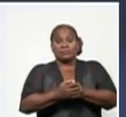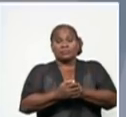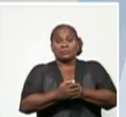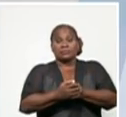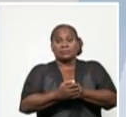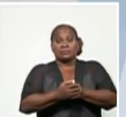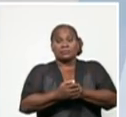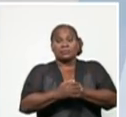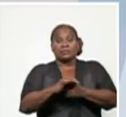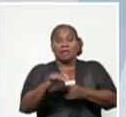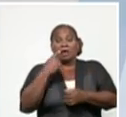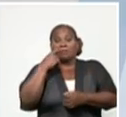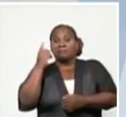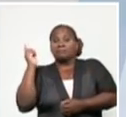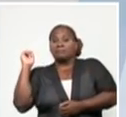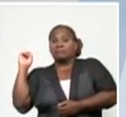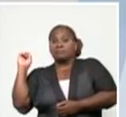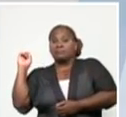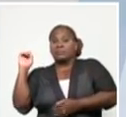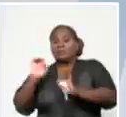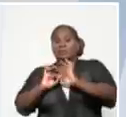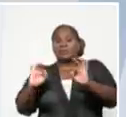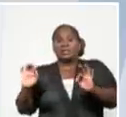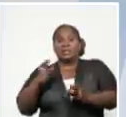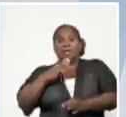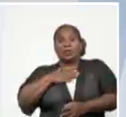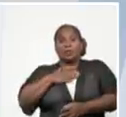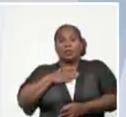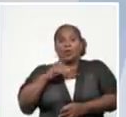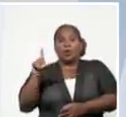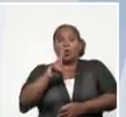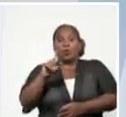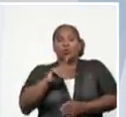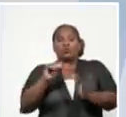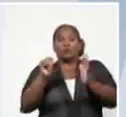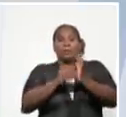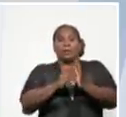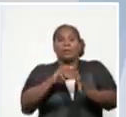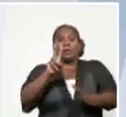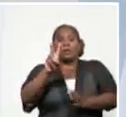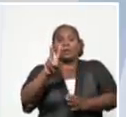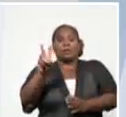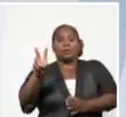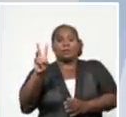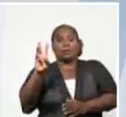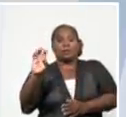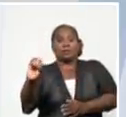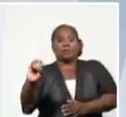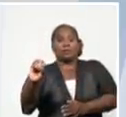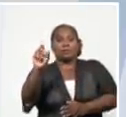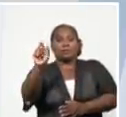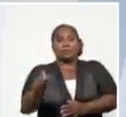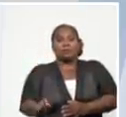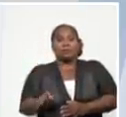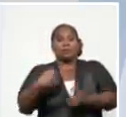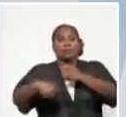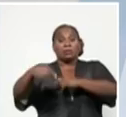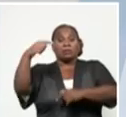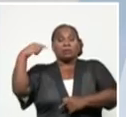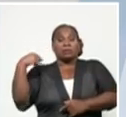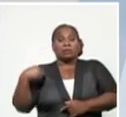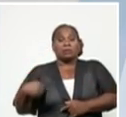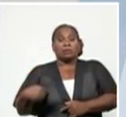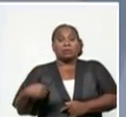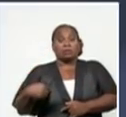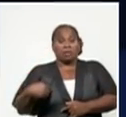pues ya se vigilan por nuestros especialistas 11.220 personas. En el día de ayer, nuestros laboratorios de